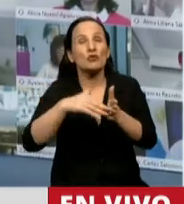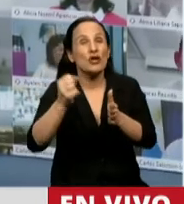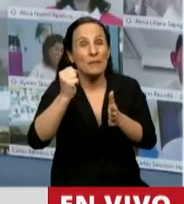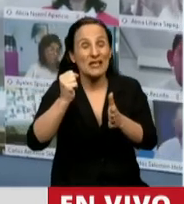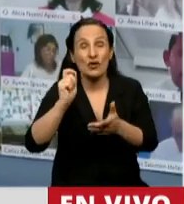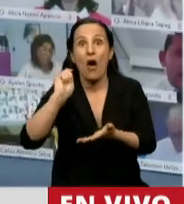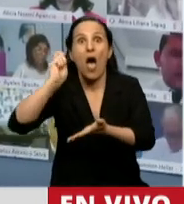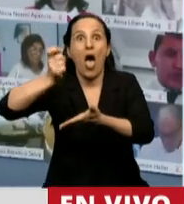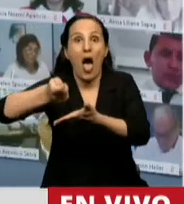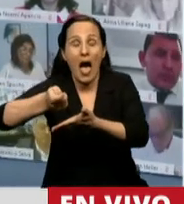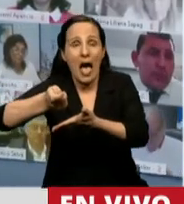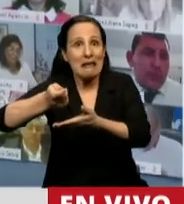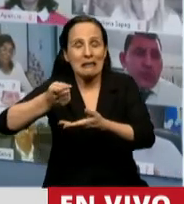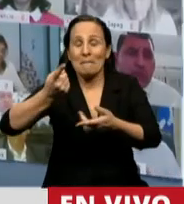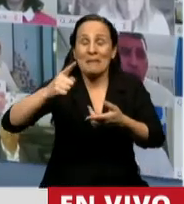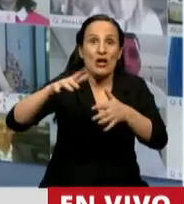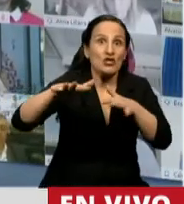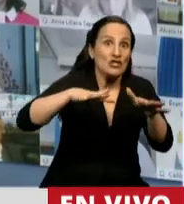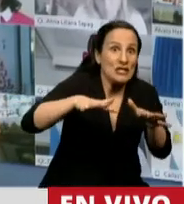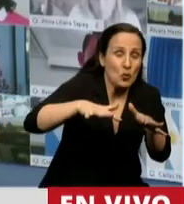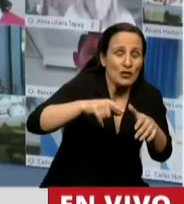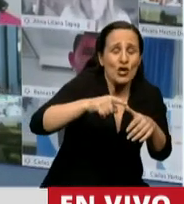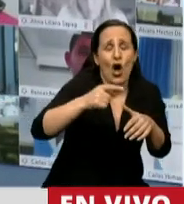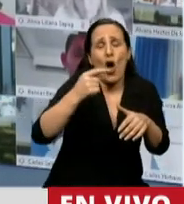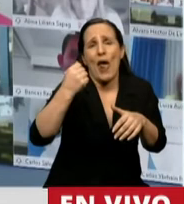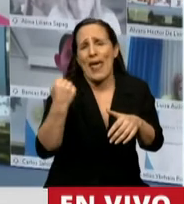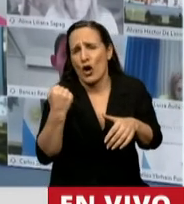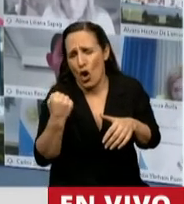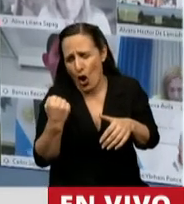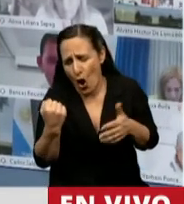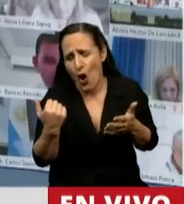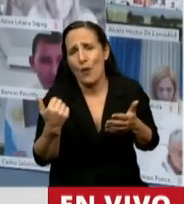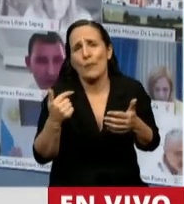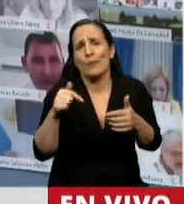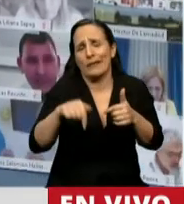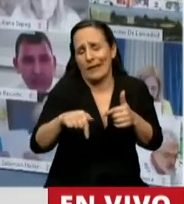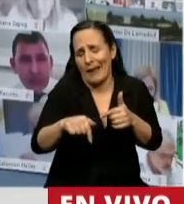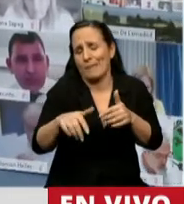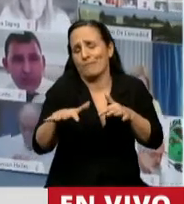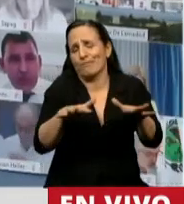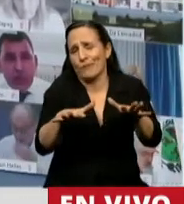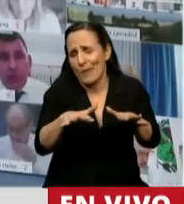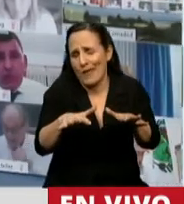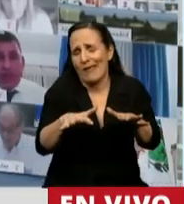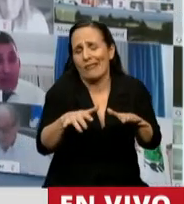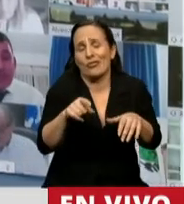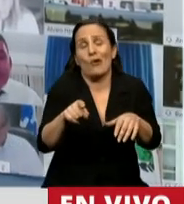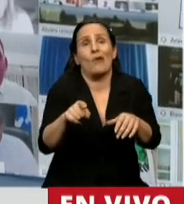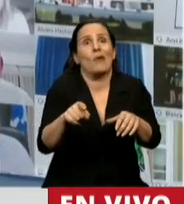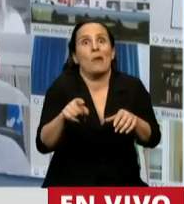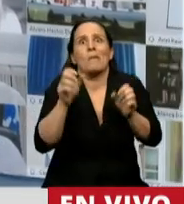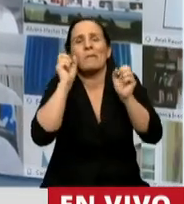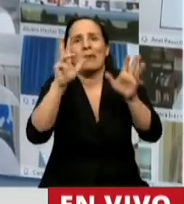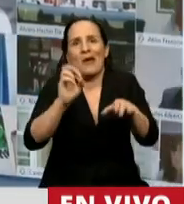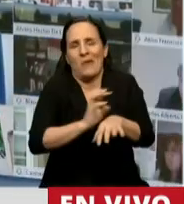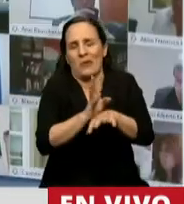pero por una situación o por la situación económica que estamos atravesando, profundizado por el tema de